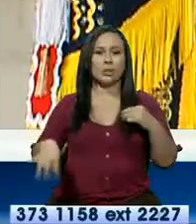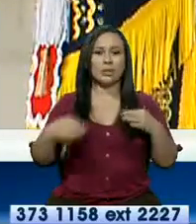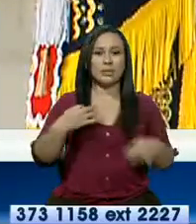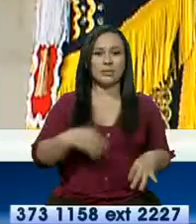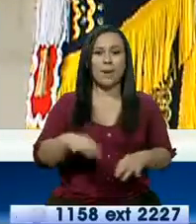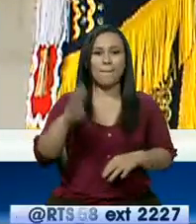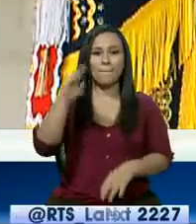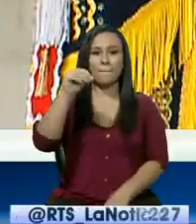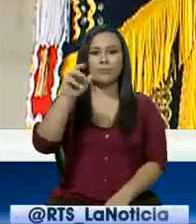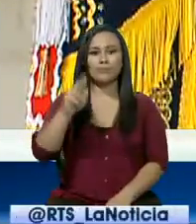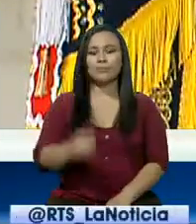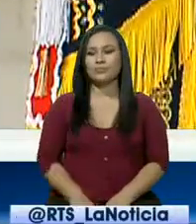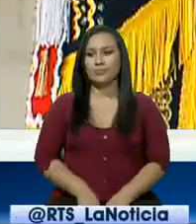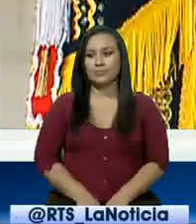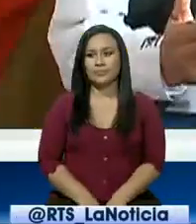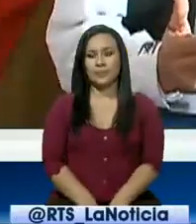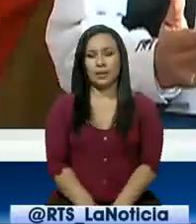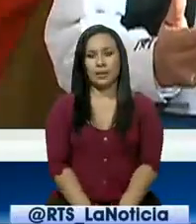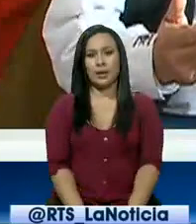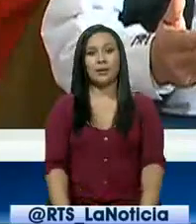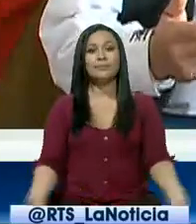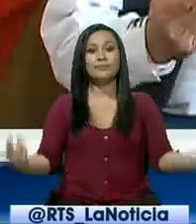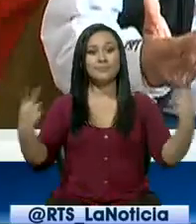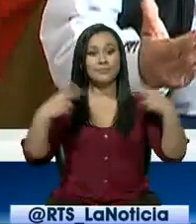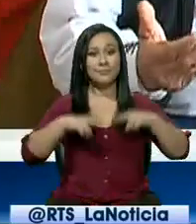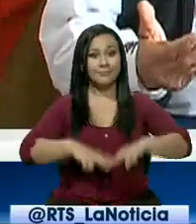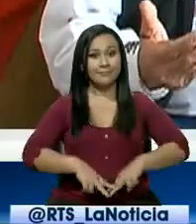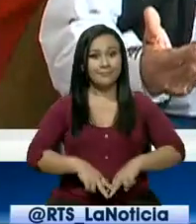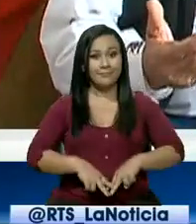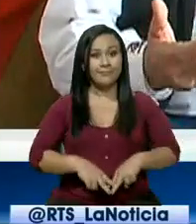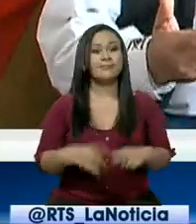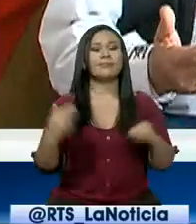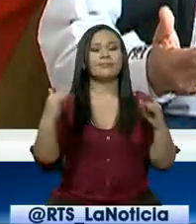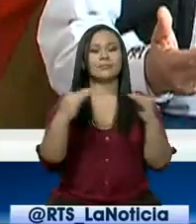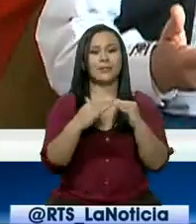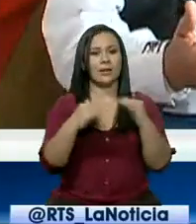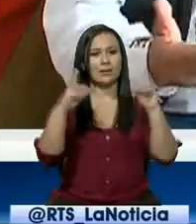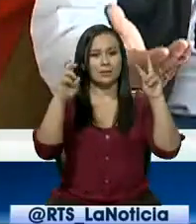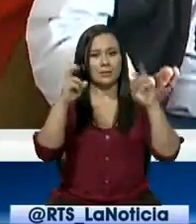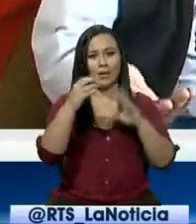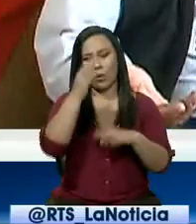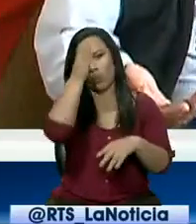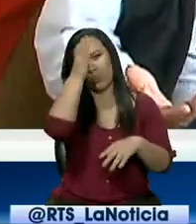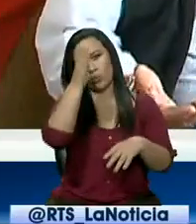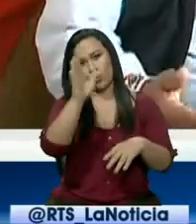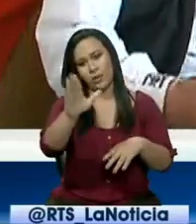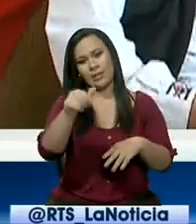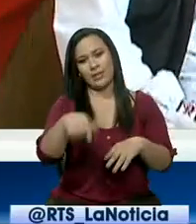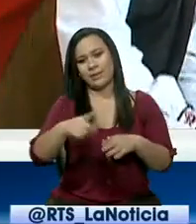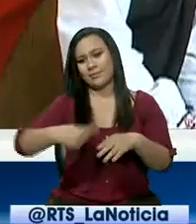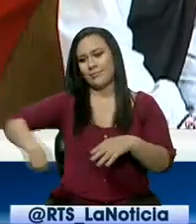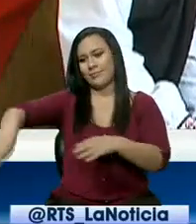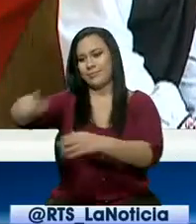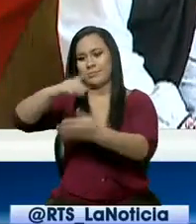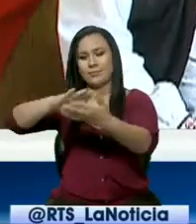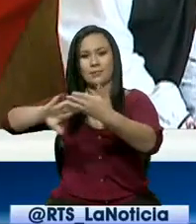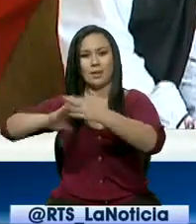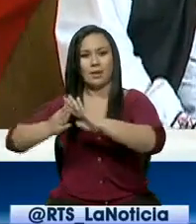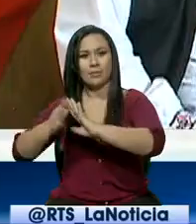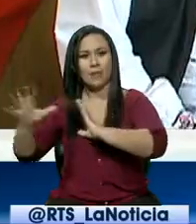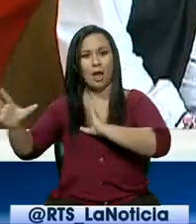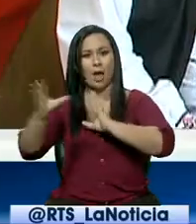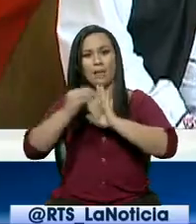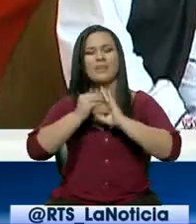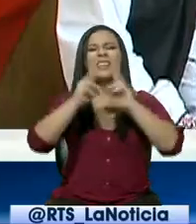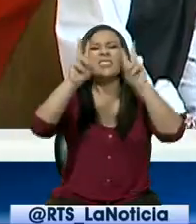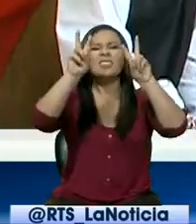borlas y representativos. Y además, con un contenido tecnológico recogido en nuestras comunidades. Exactamente. Hablemos del contenido.